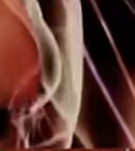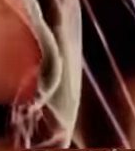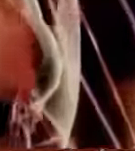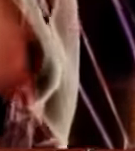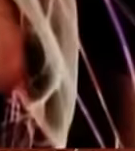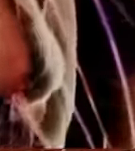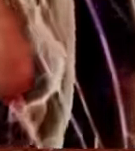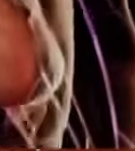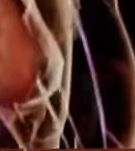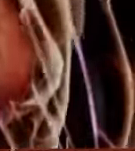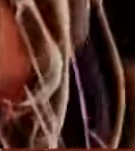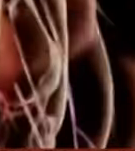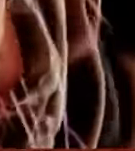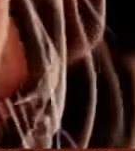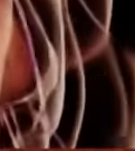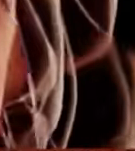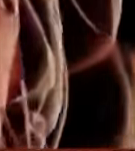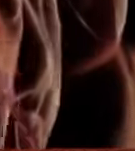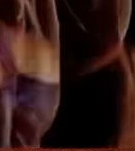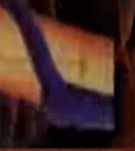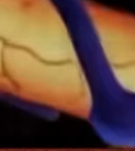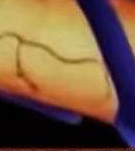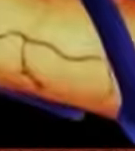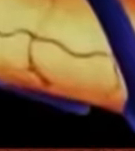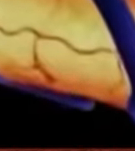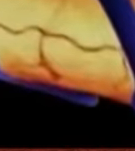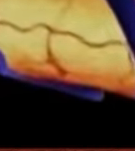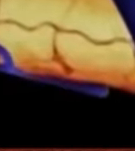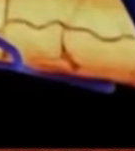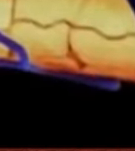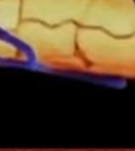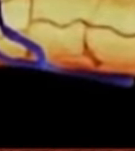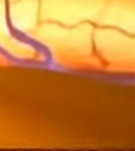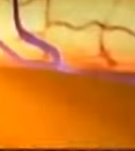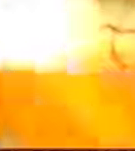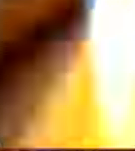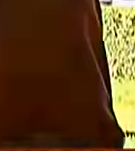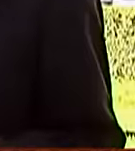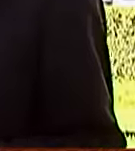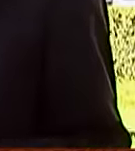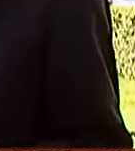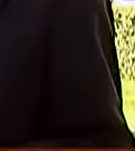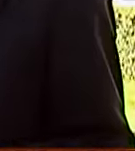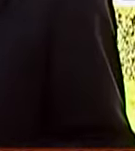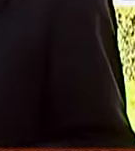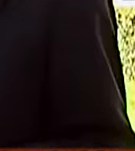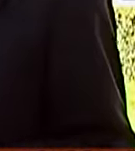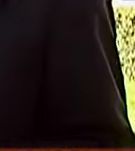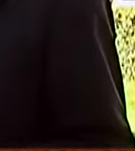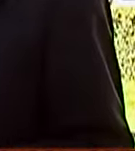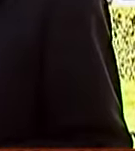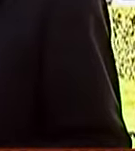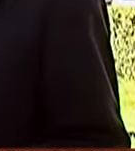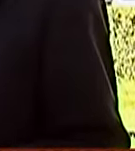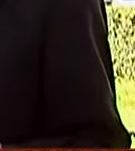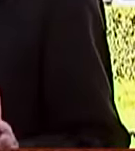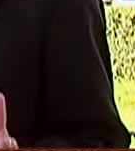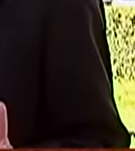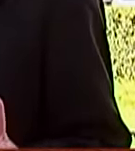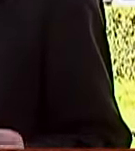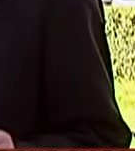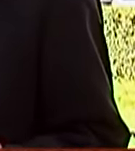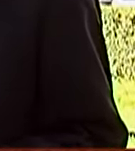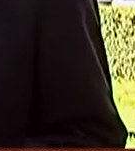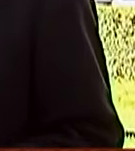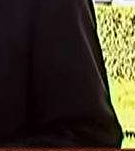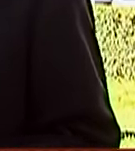riesgo muy alto si no se controlan de desarrollar este tipo de complicación de aquí se desprende un hecho muy importante si